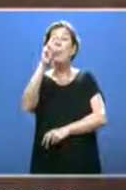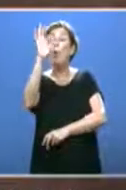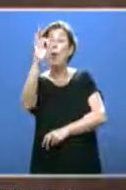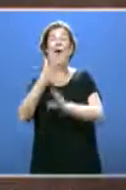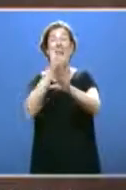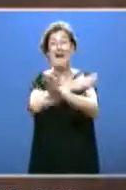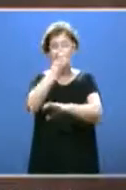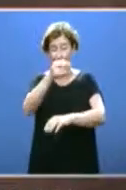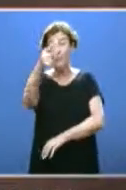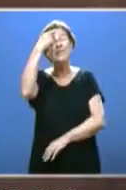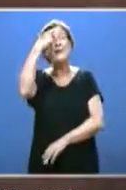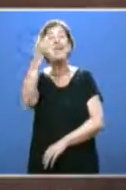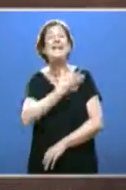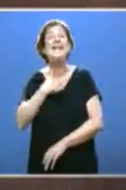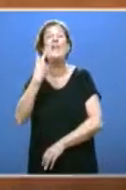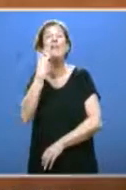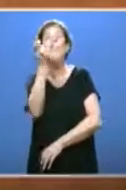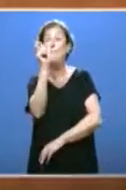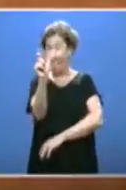que saber lo que significa esa palabra porque, si no, queda otra vez en ridículo.